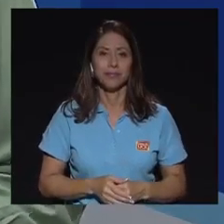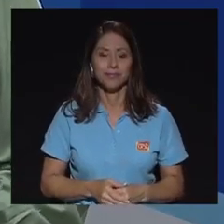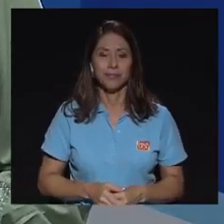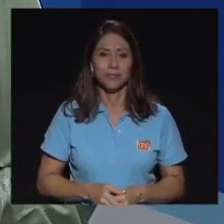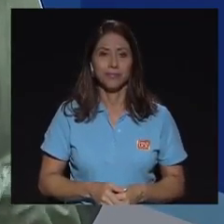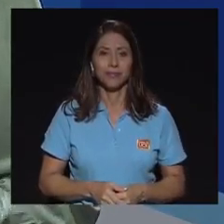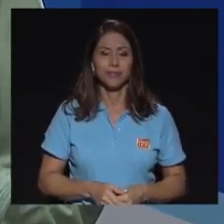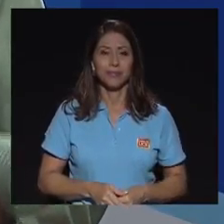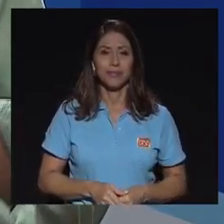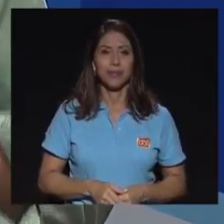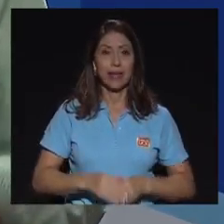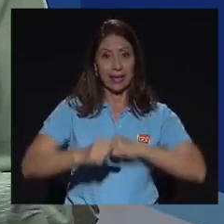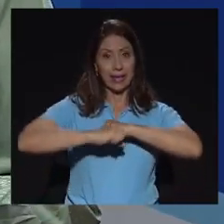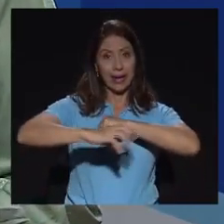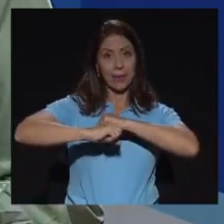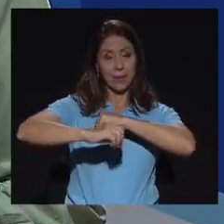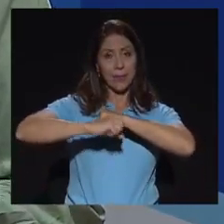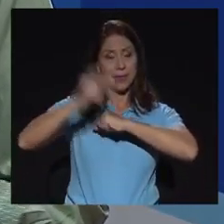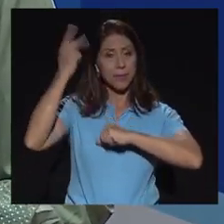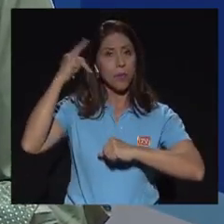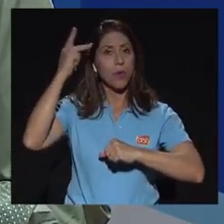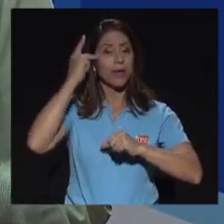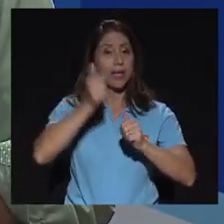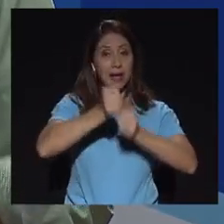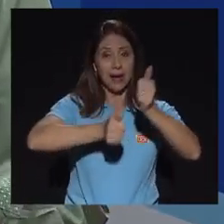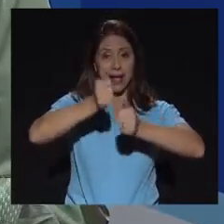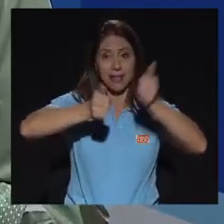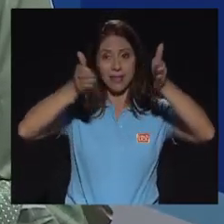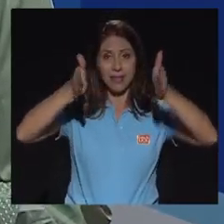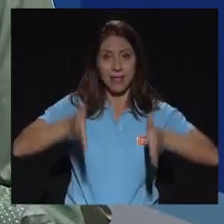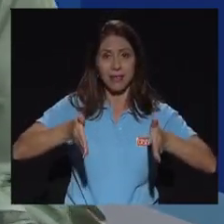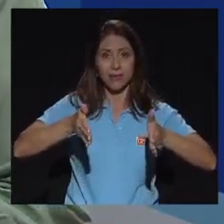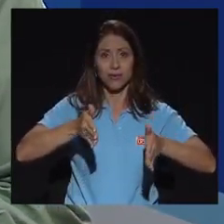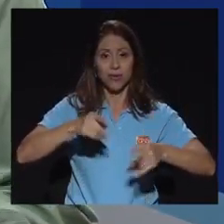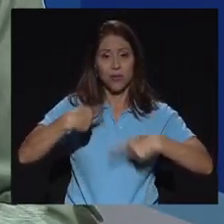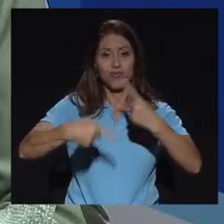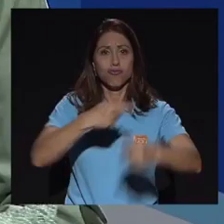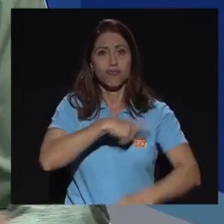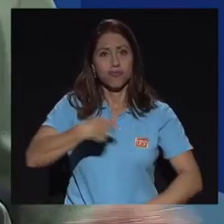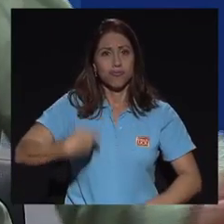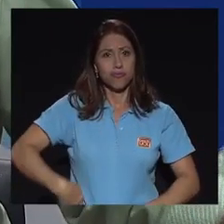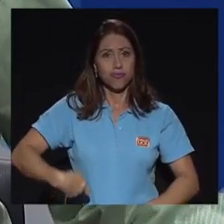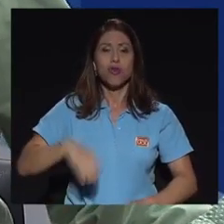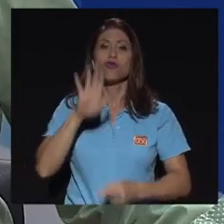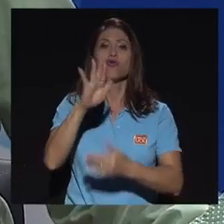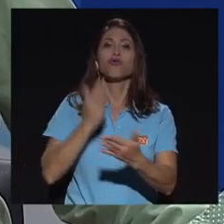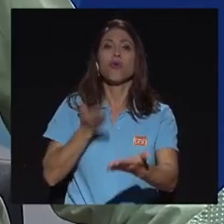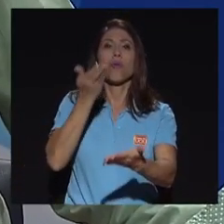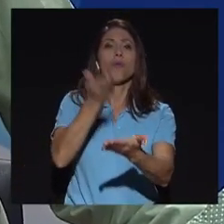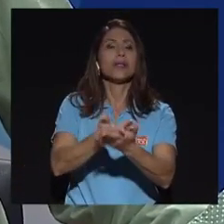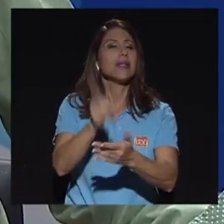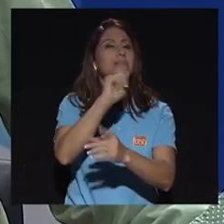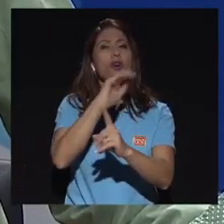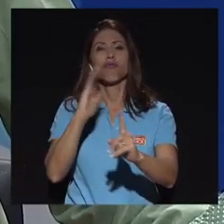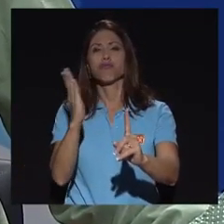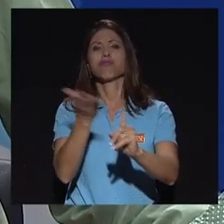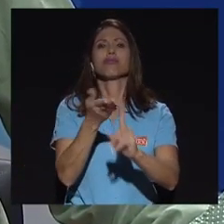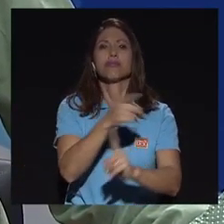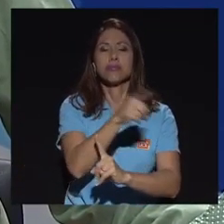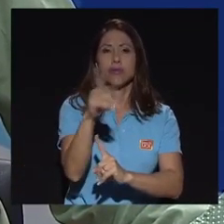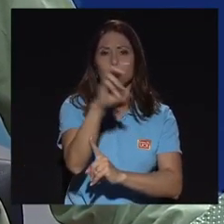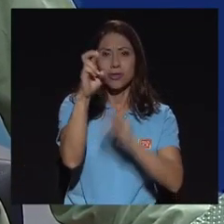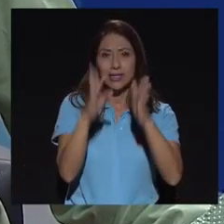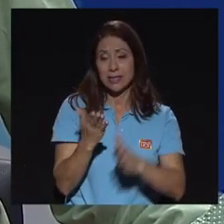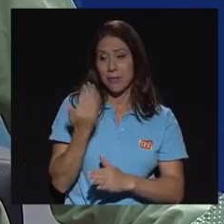La campaña política de los candidatos presidenciales y sus propuestas no convencieron a los costarricenses en las pasadas